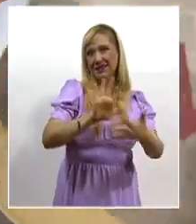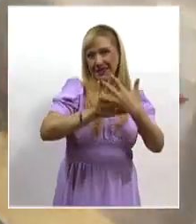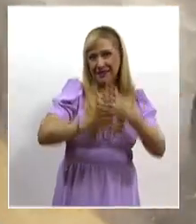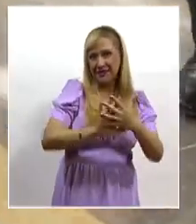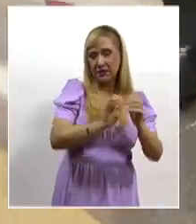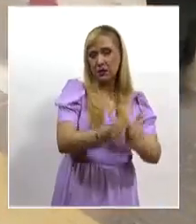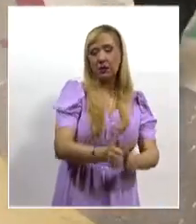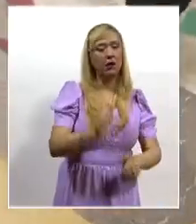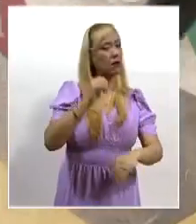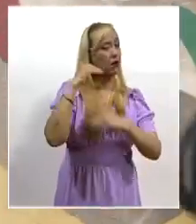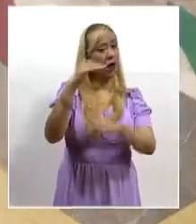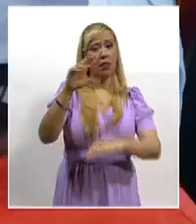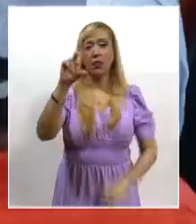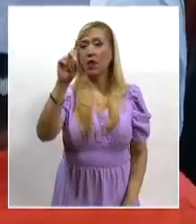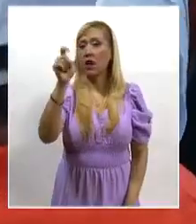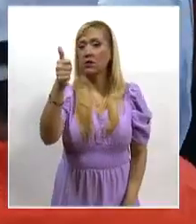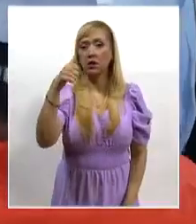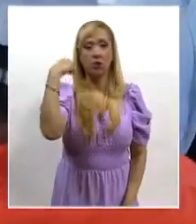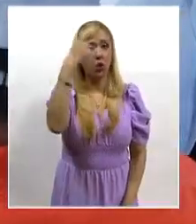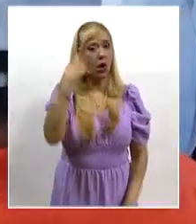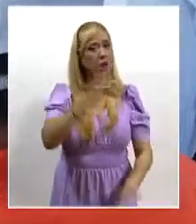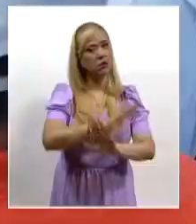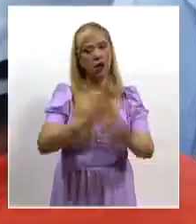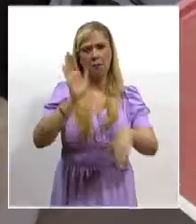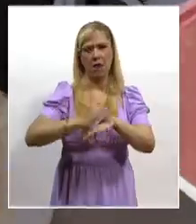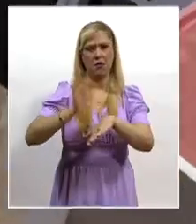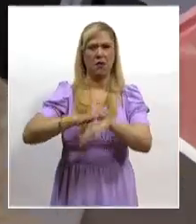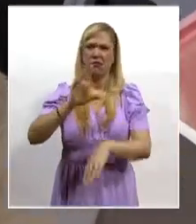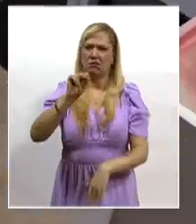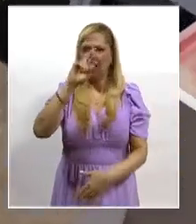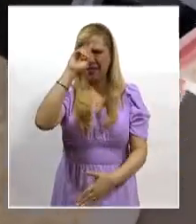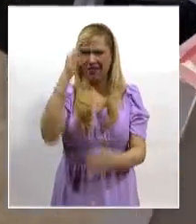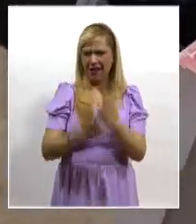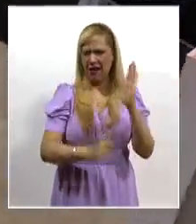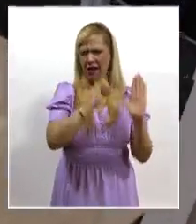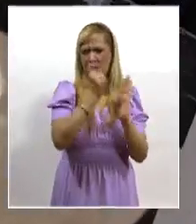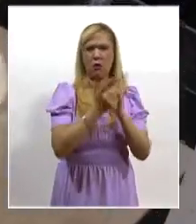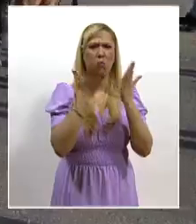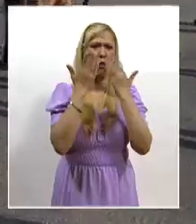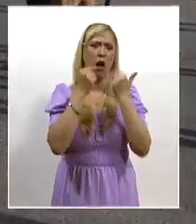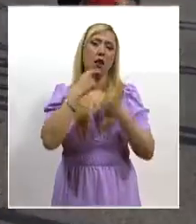sea de 36 horas, como lo establece la jurisprudencia de la Primera Sala.